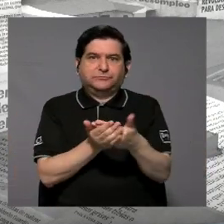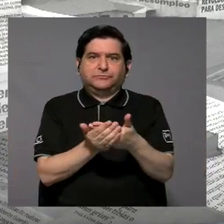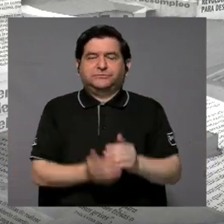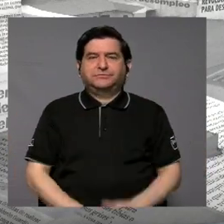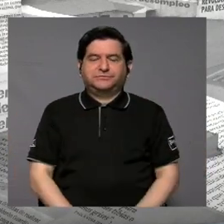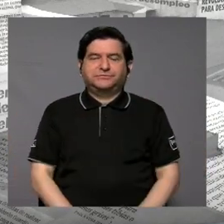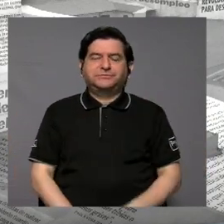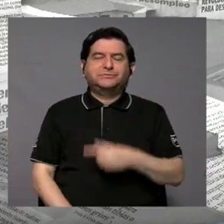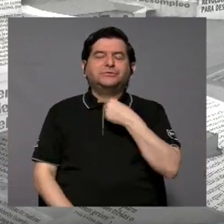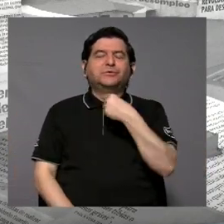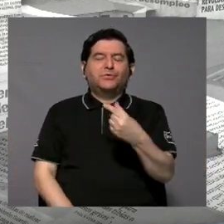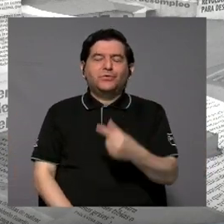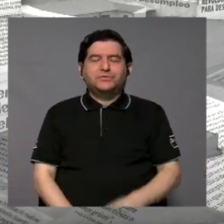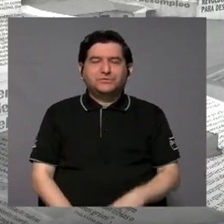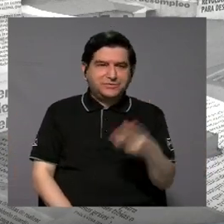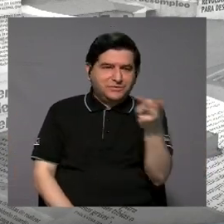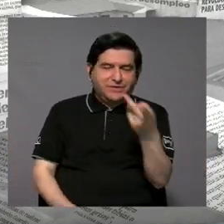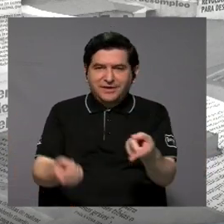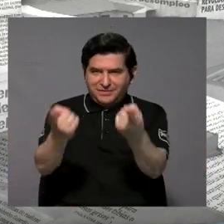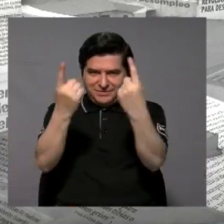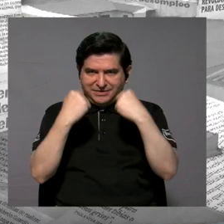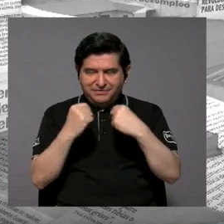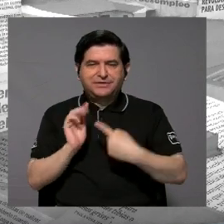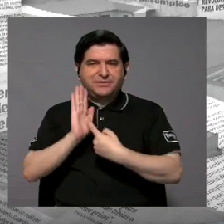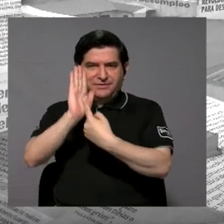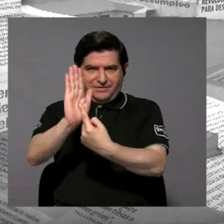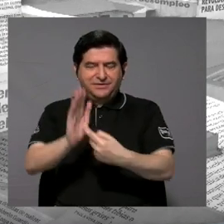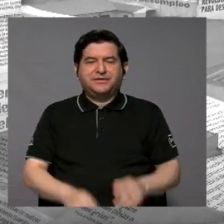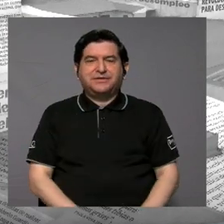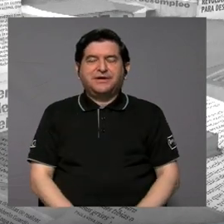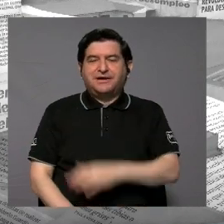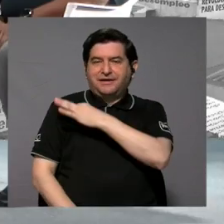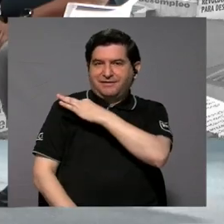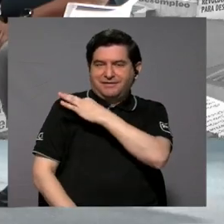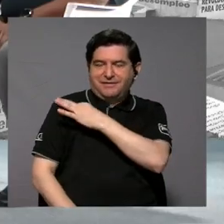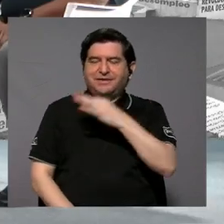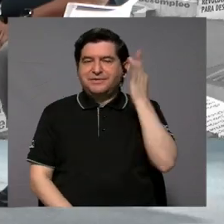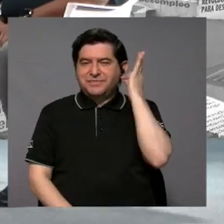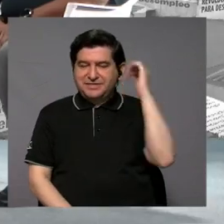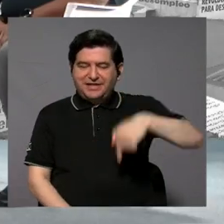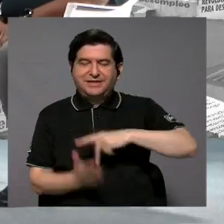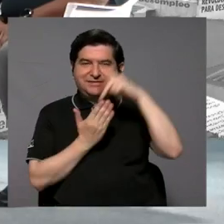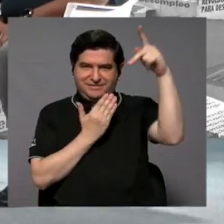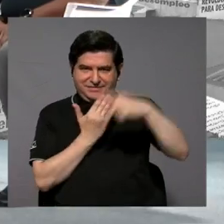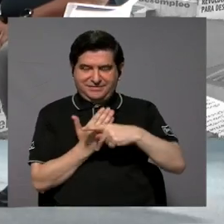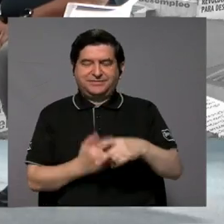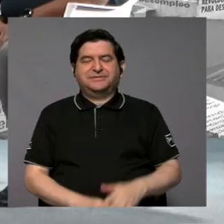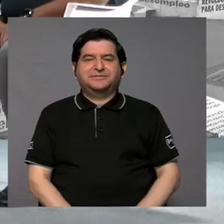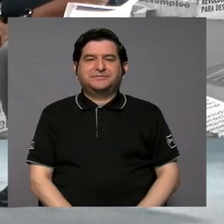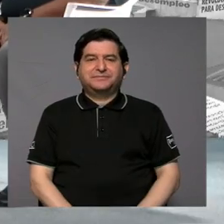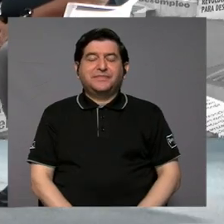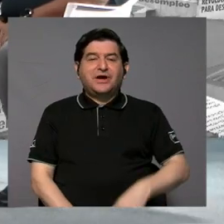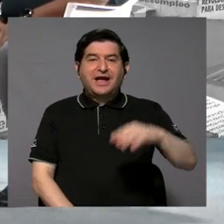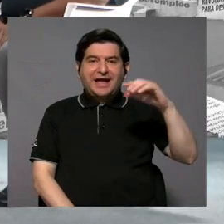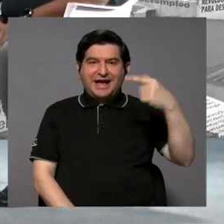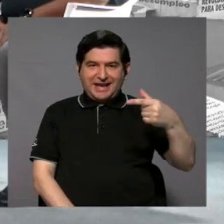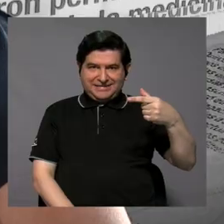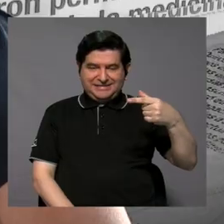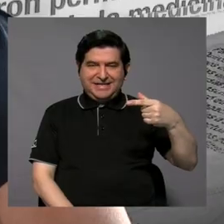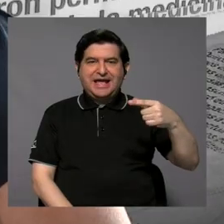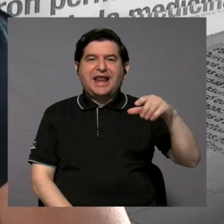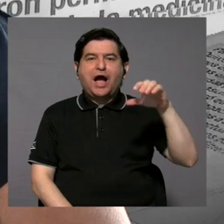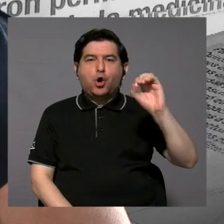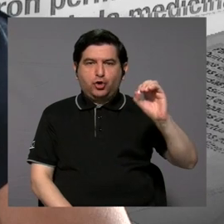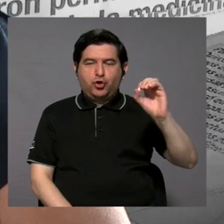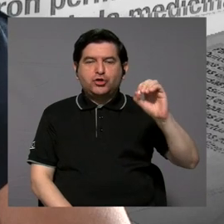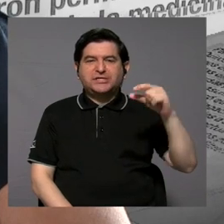Un gusto que ustedes estén con nosotros. Les presento a las invitadas de este programa. Tenemos a Graciela